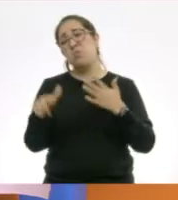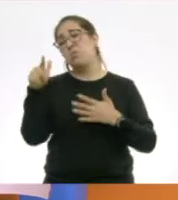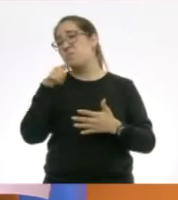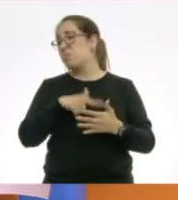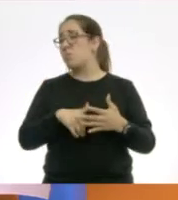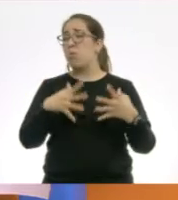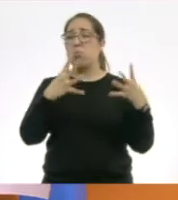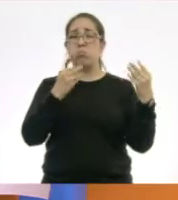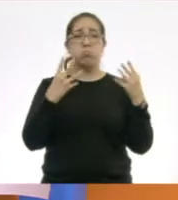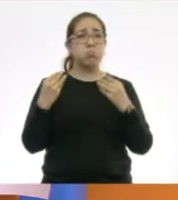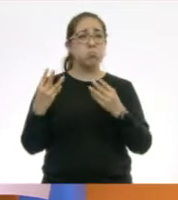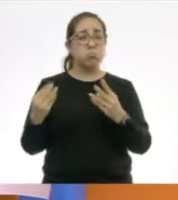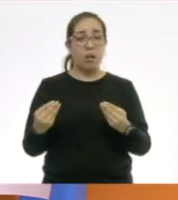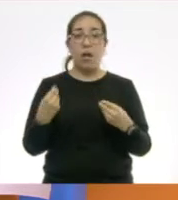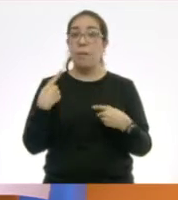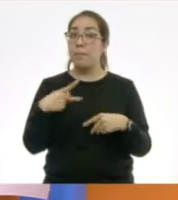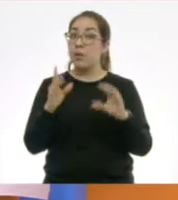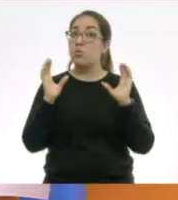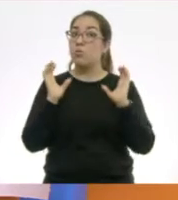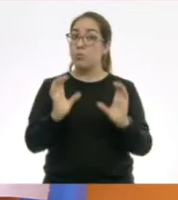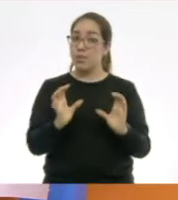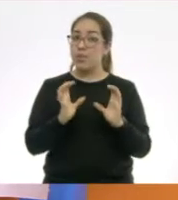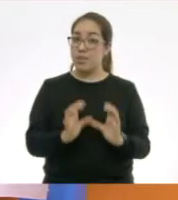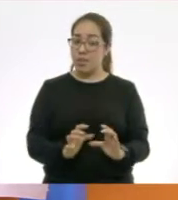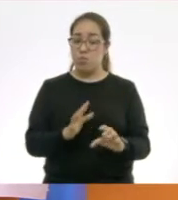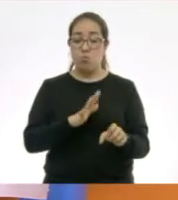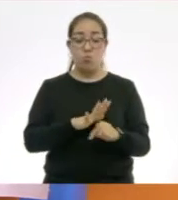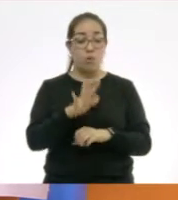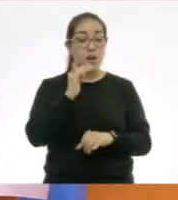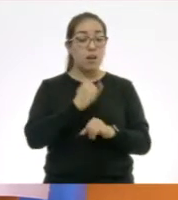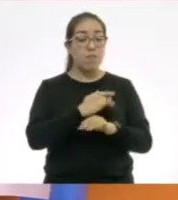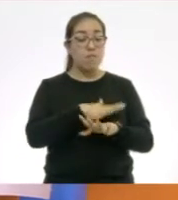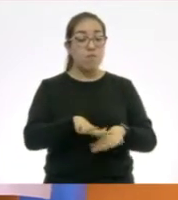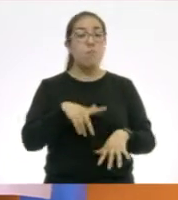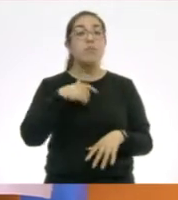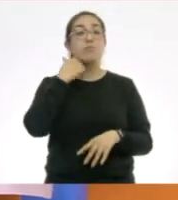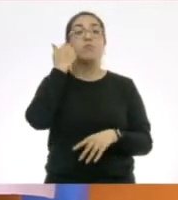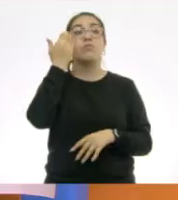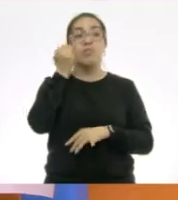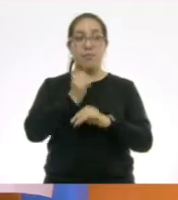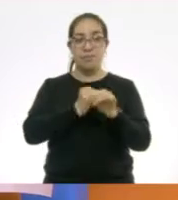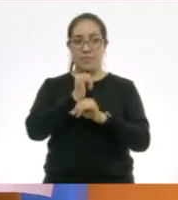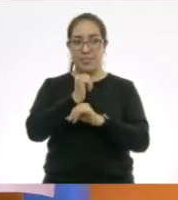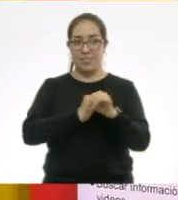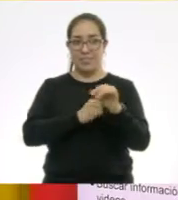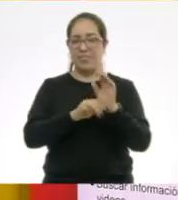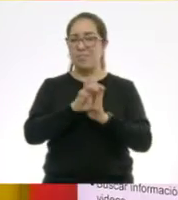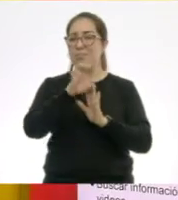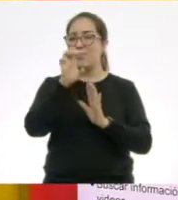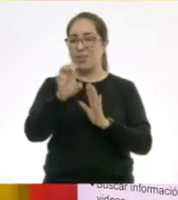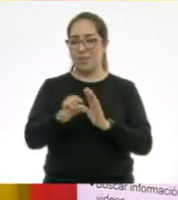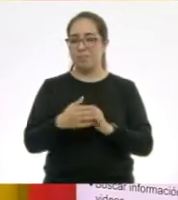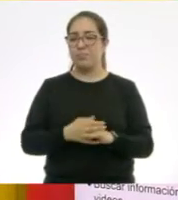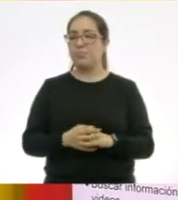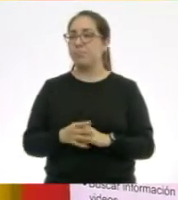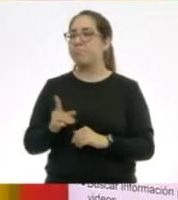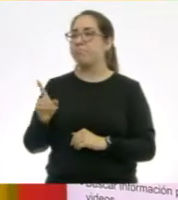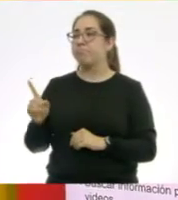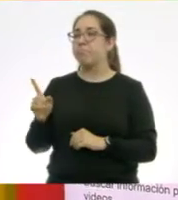hay que cuidar bien qué información es la que quiero yo averiguar. Por ejemplo, si yo tuviera